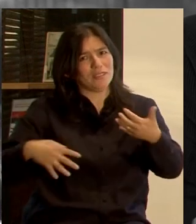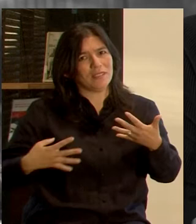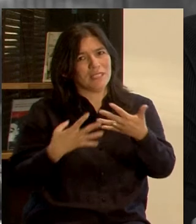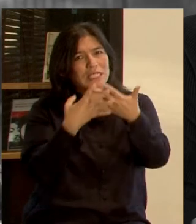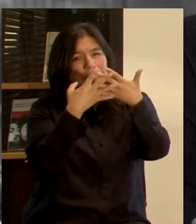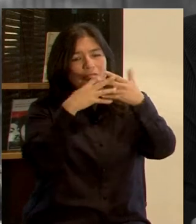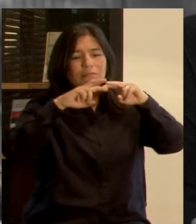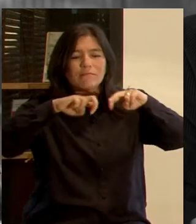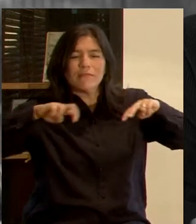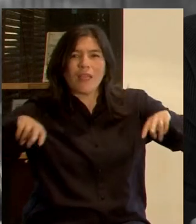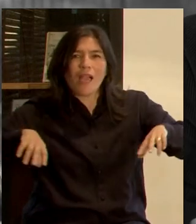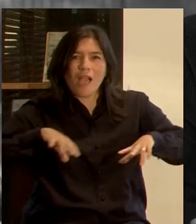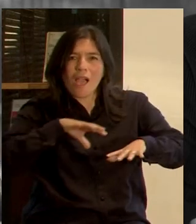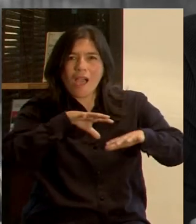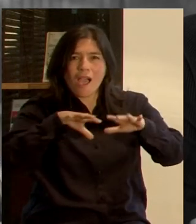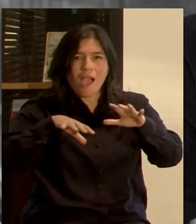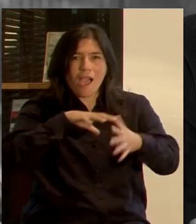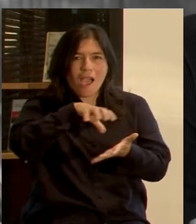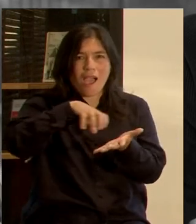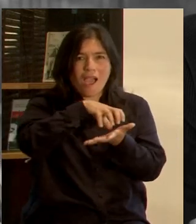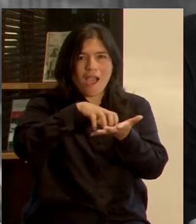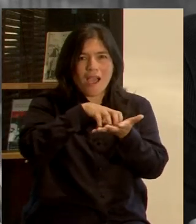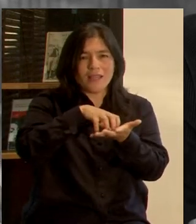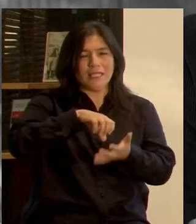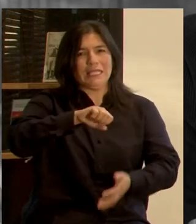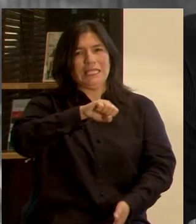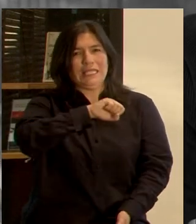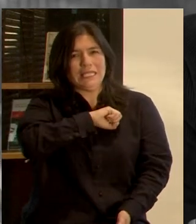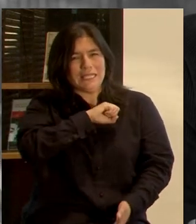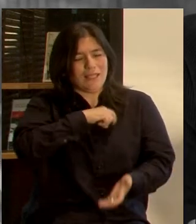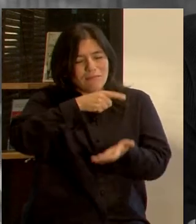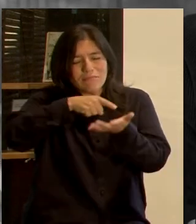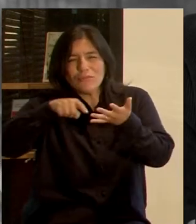sobre áreas metropolitanas de Europa y América Latina.